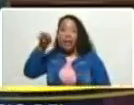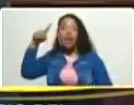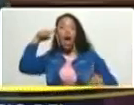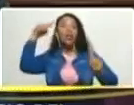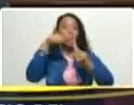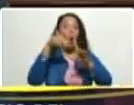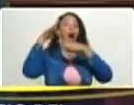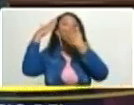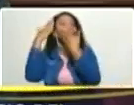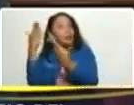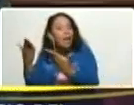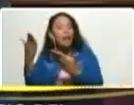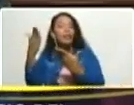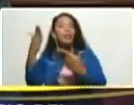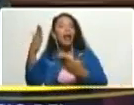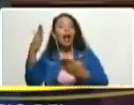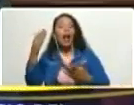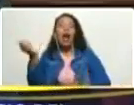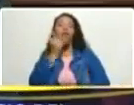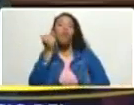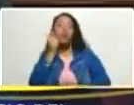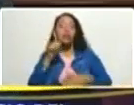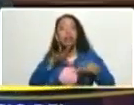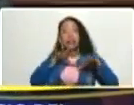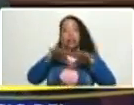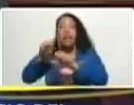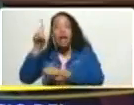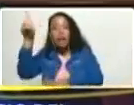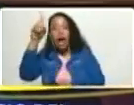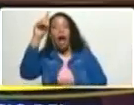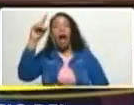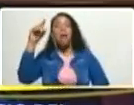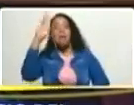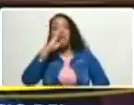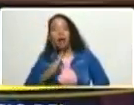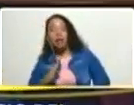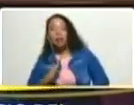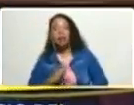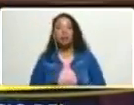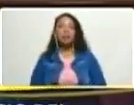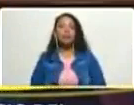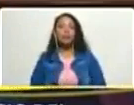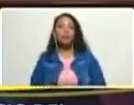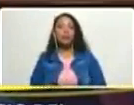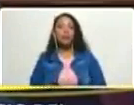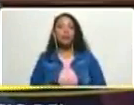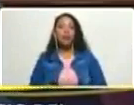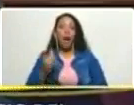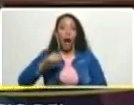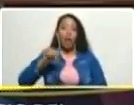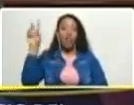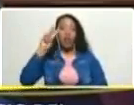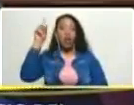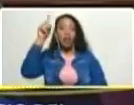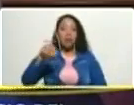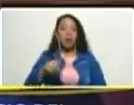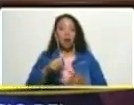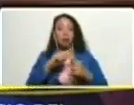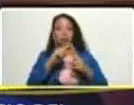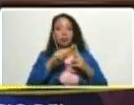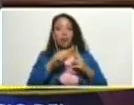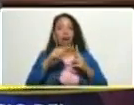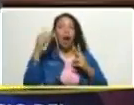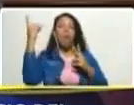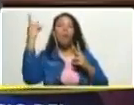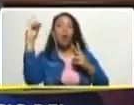del asalto al poder en Brasil en Venezuela en